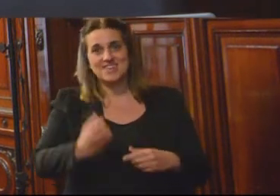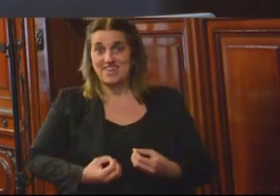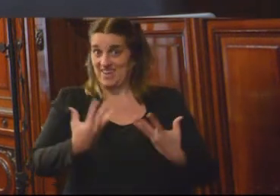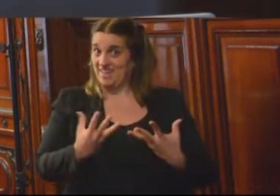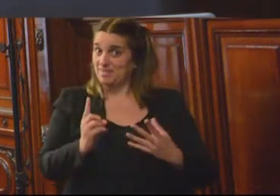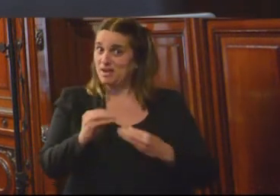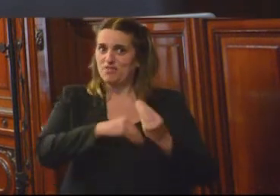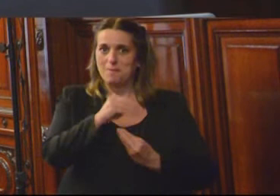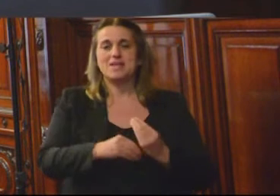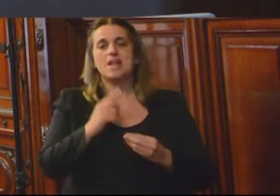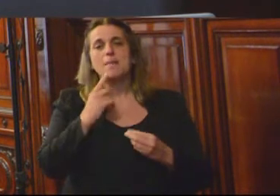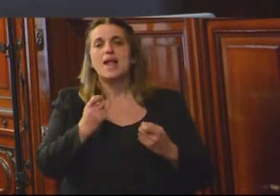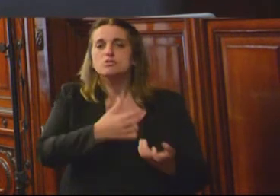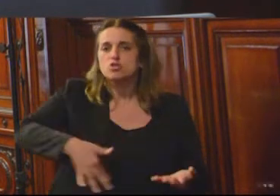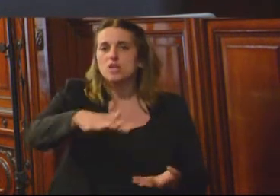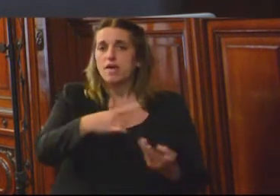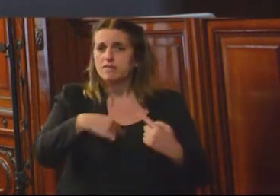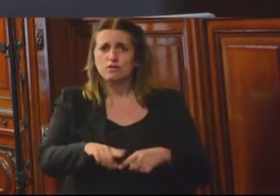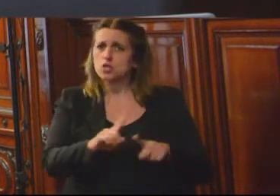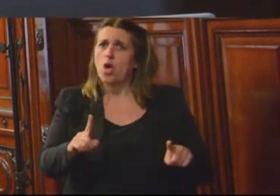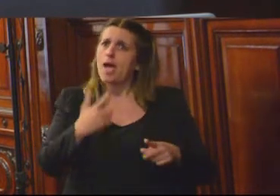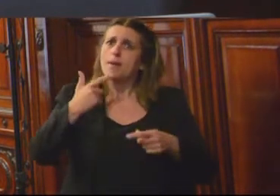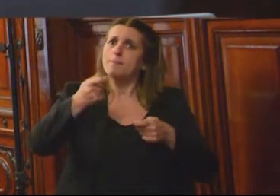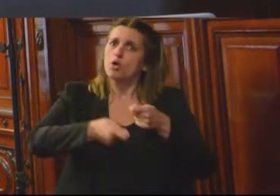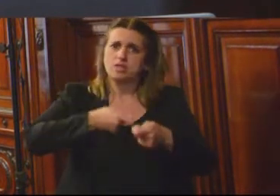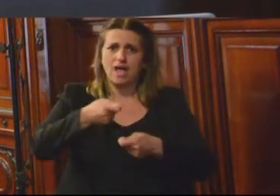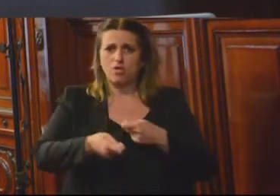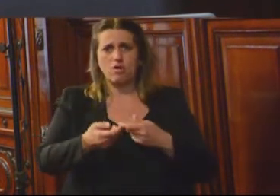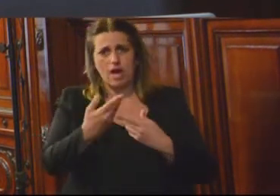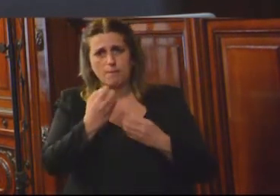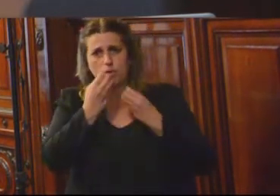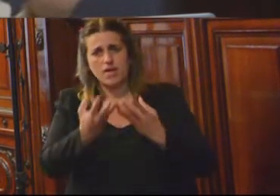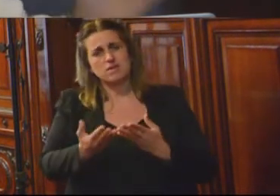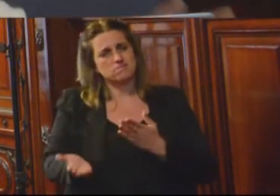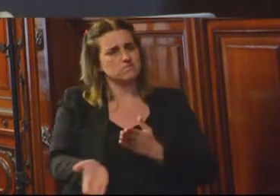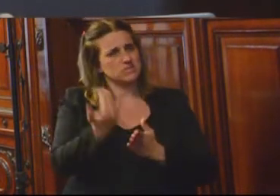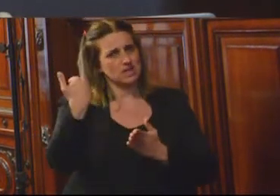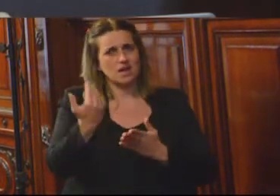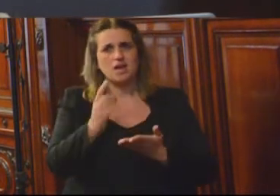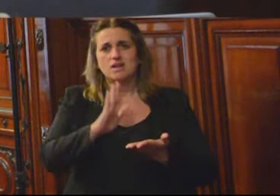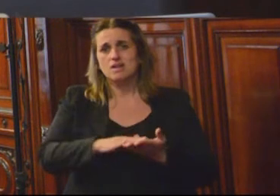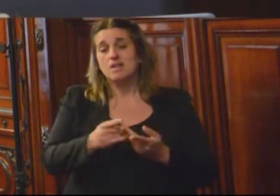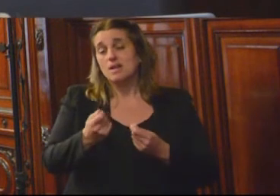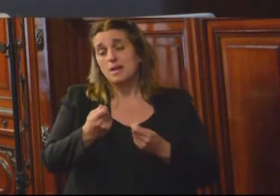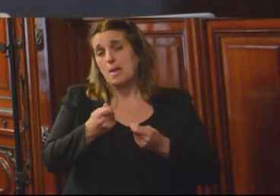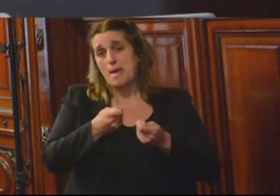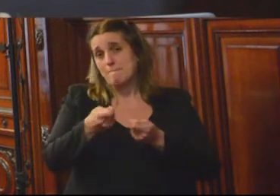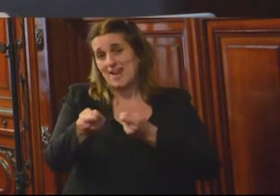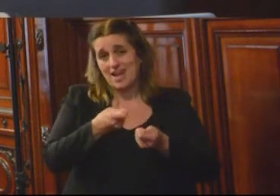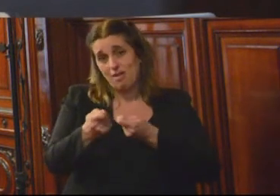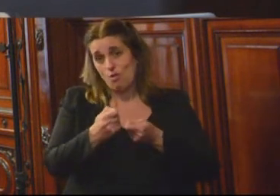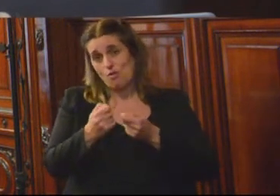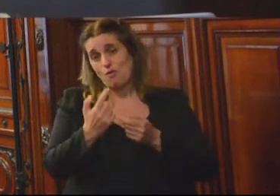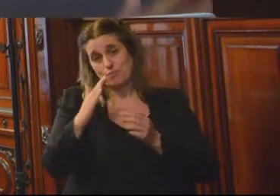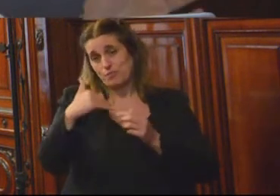familias y para la sociedad en su conjunto, no ha contribuido al desmantelamiento de las redes ni al debilitamiento del mercado ilegal. En